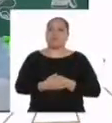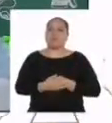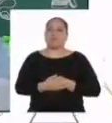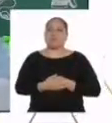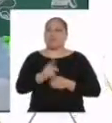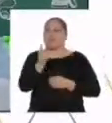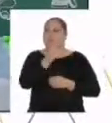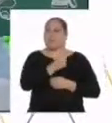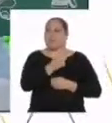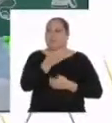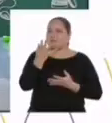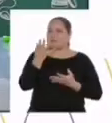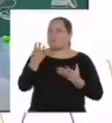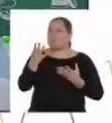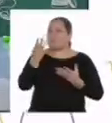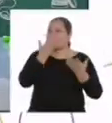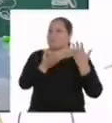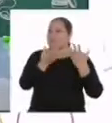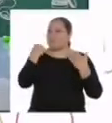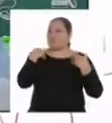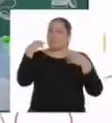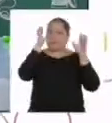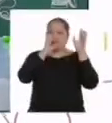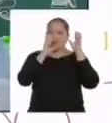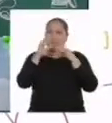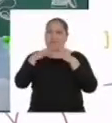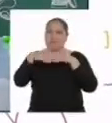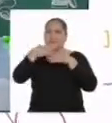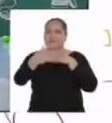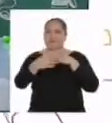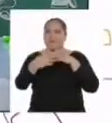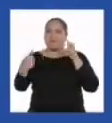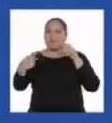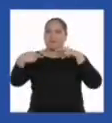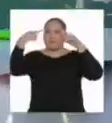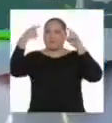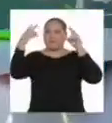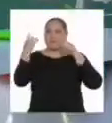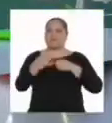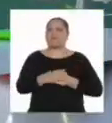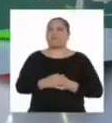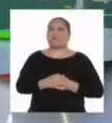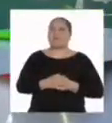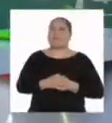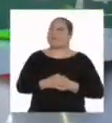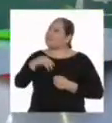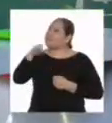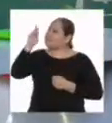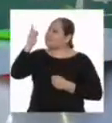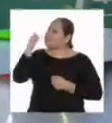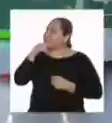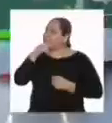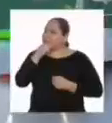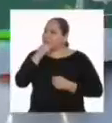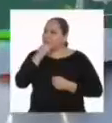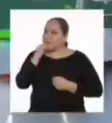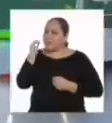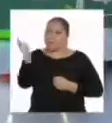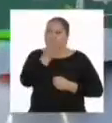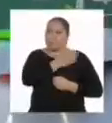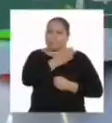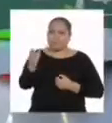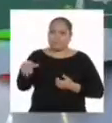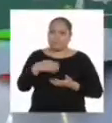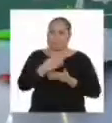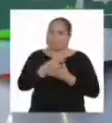Por si les quedara aún alguna duda. ¡Nos vemos en unos minutos! Profesora, en